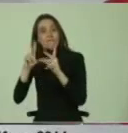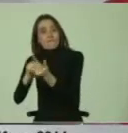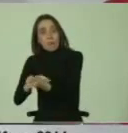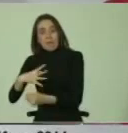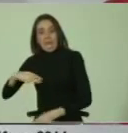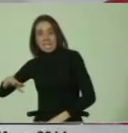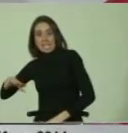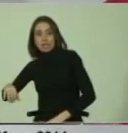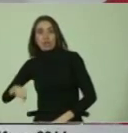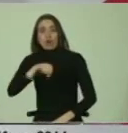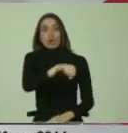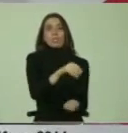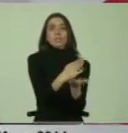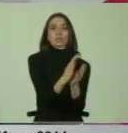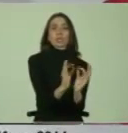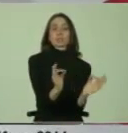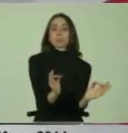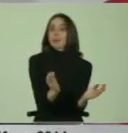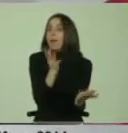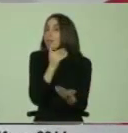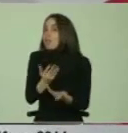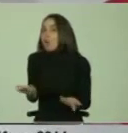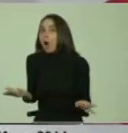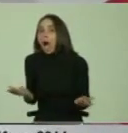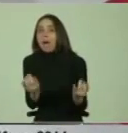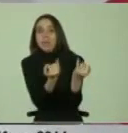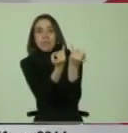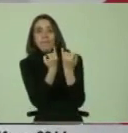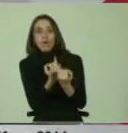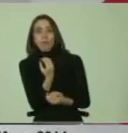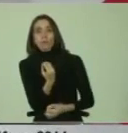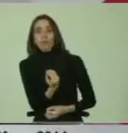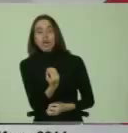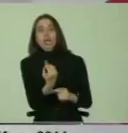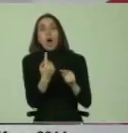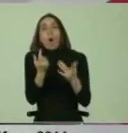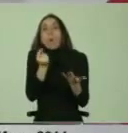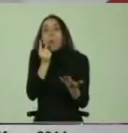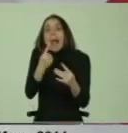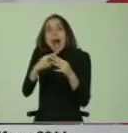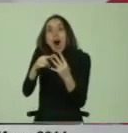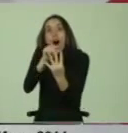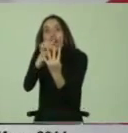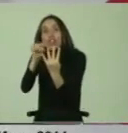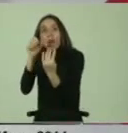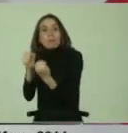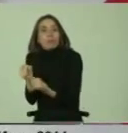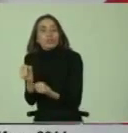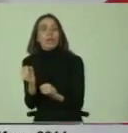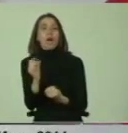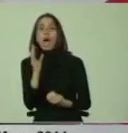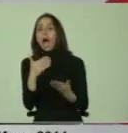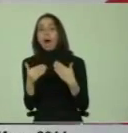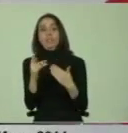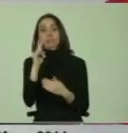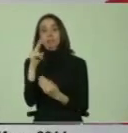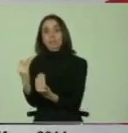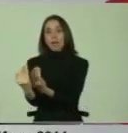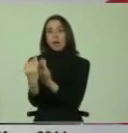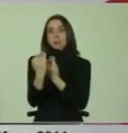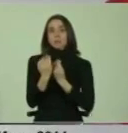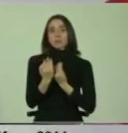su hijo a la escuela especial porque no tienen una adecuada información de otras opciones o a veces no tienen apoyo suficiente